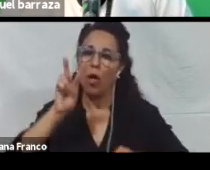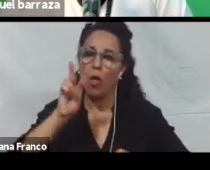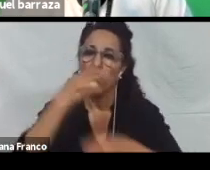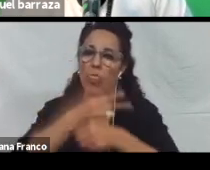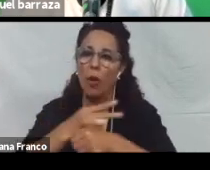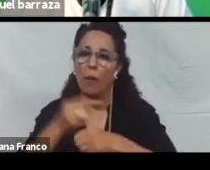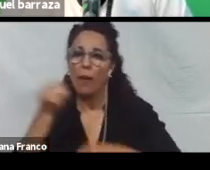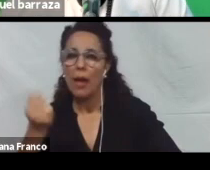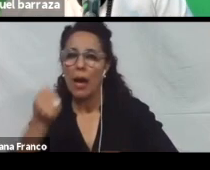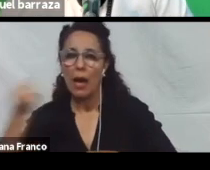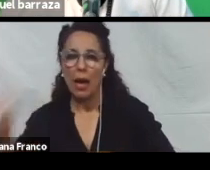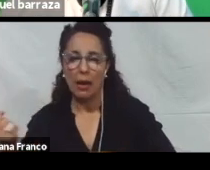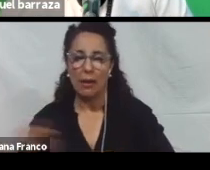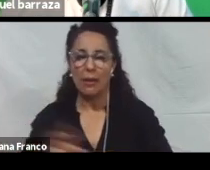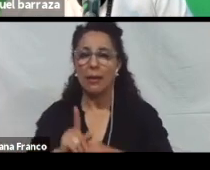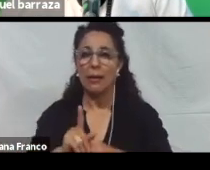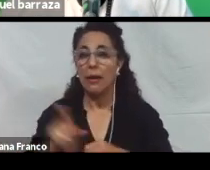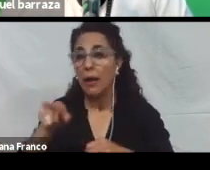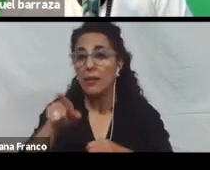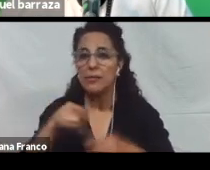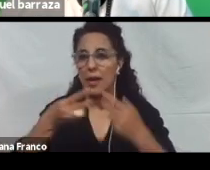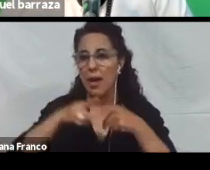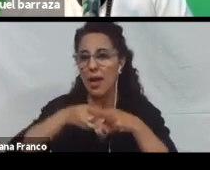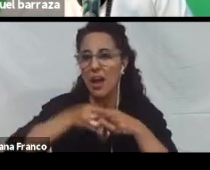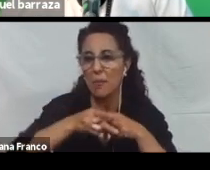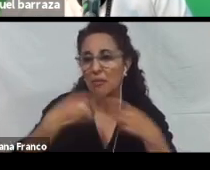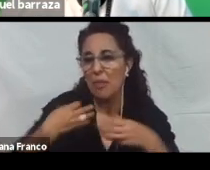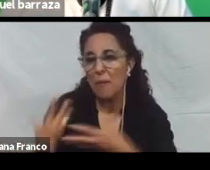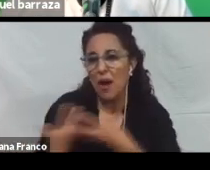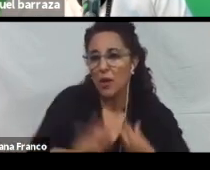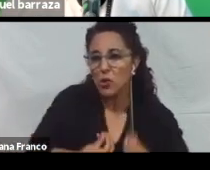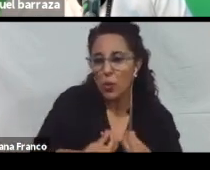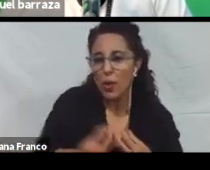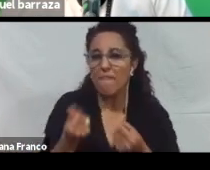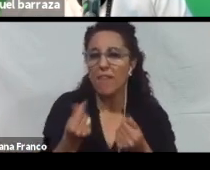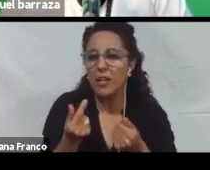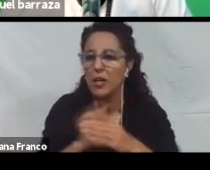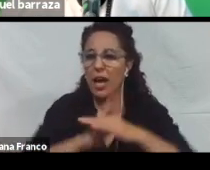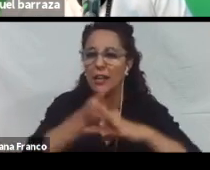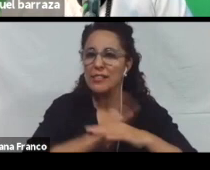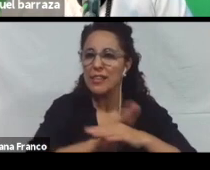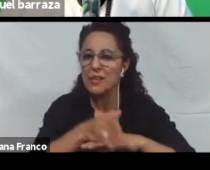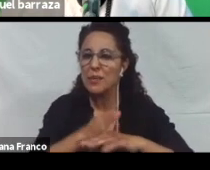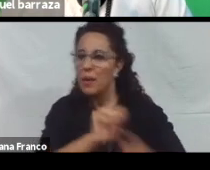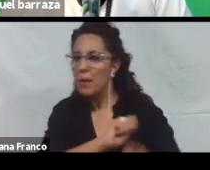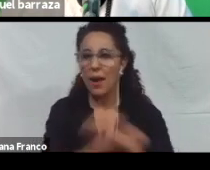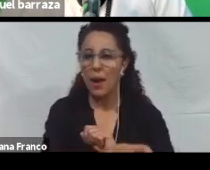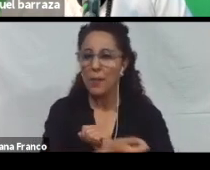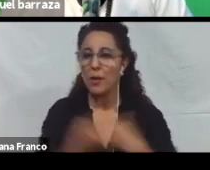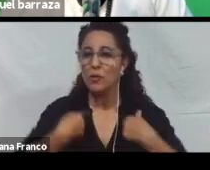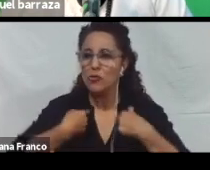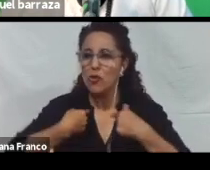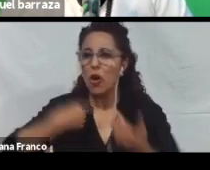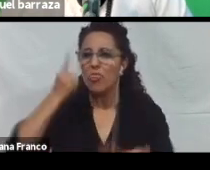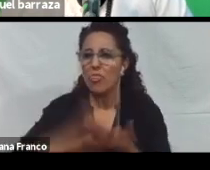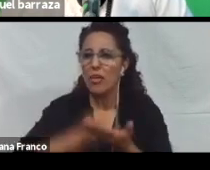debe ayudarme a cumplir esos criterios. Tiene que tener validadores de accesibilidad. Para yo determinar rápidamente.